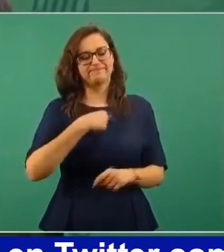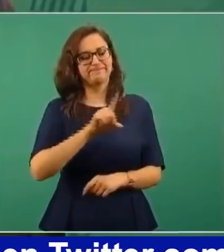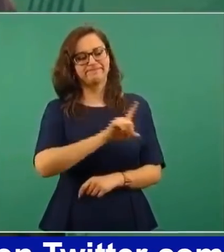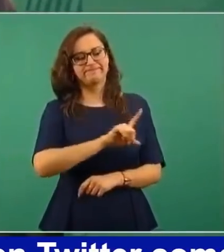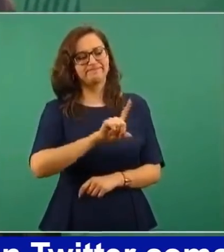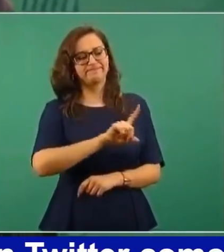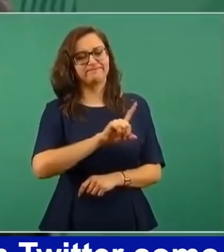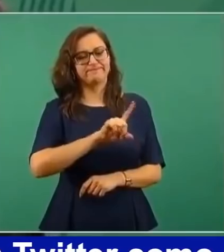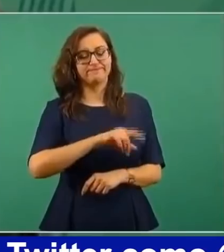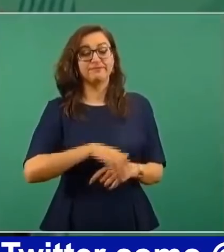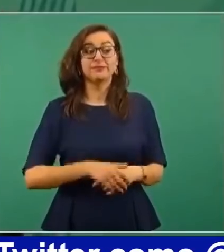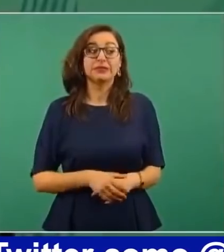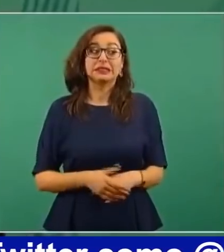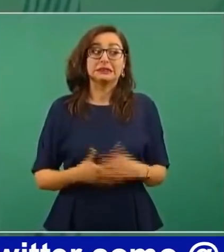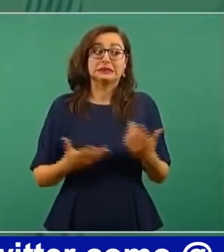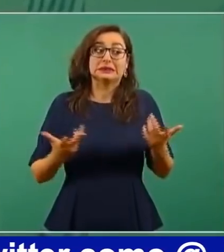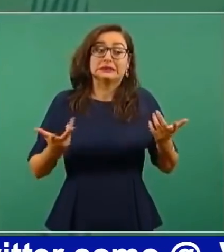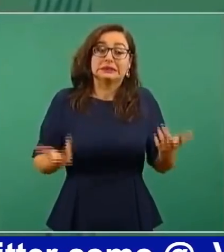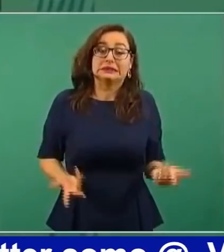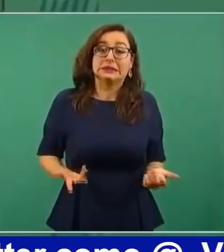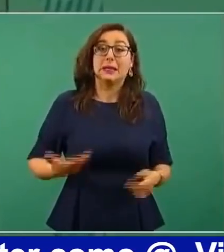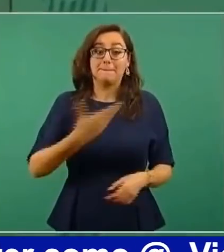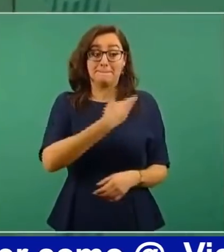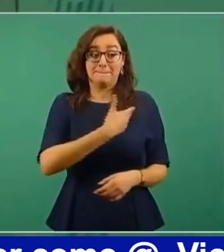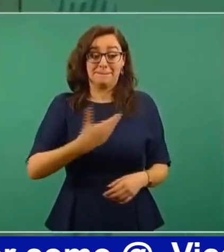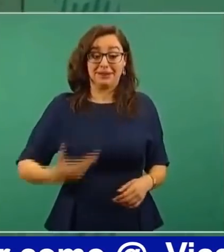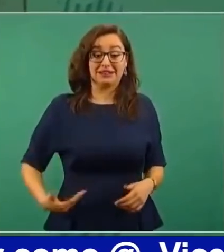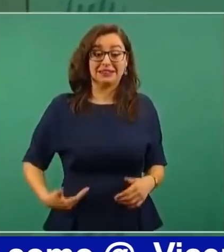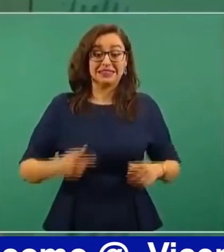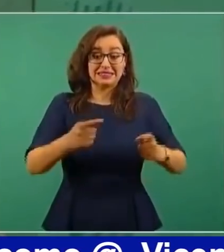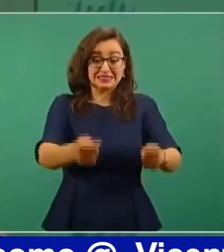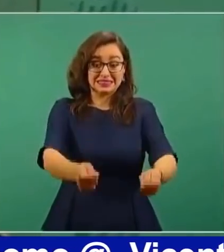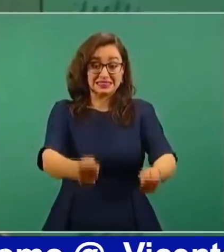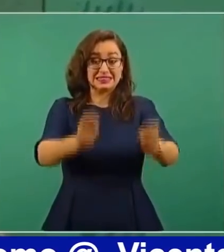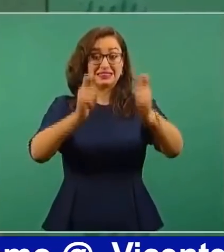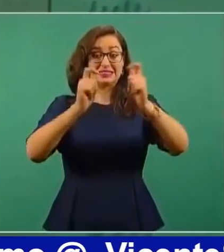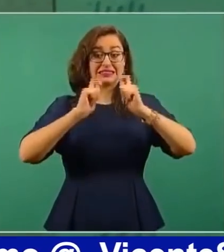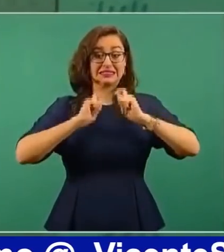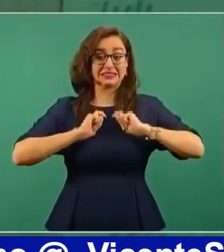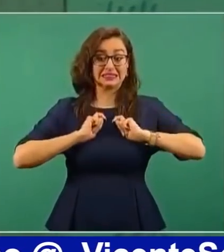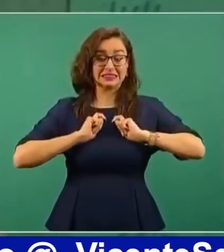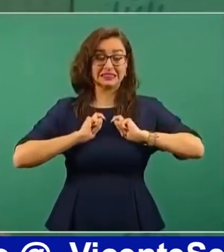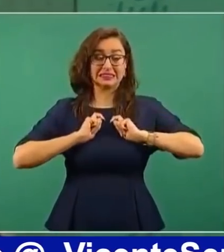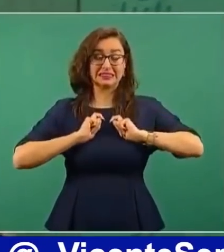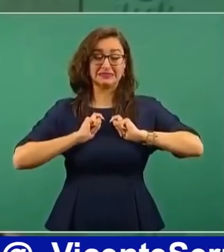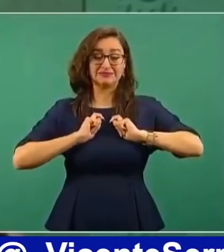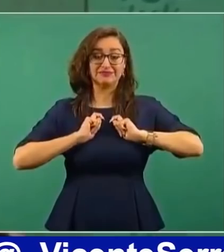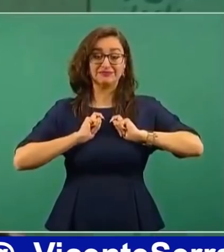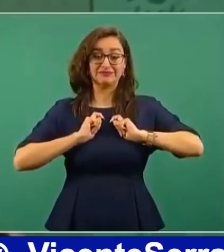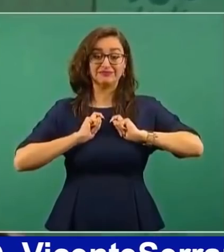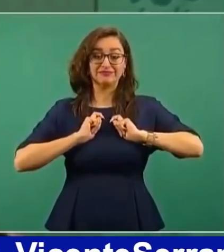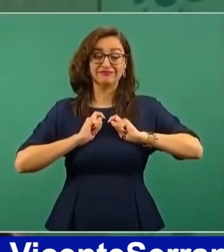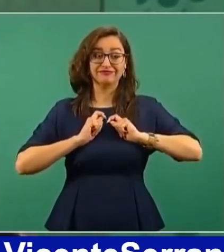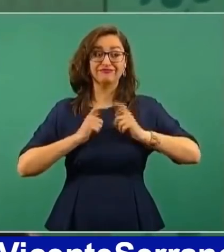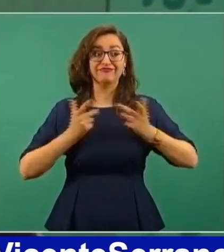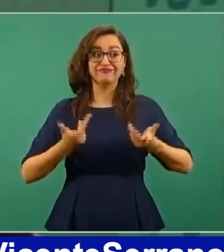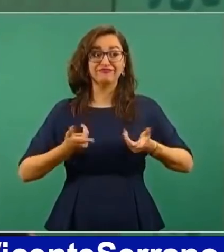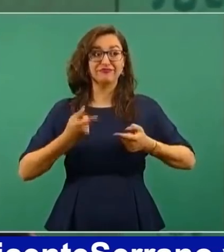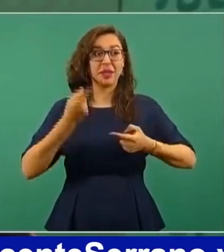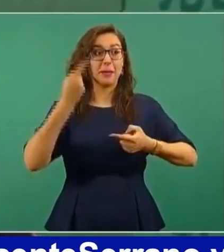porque para ser presidente se necesita mandar a matar